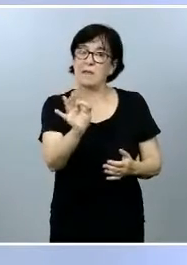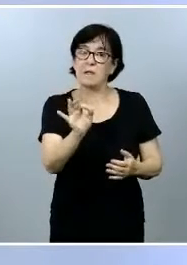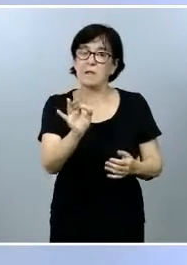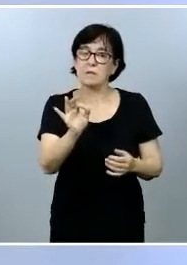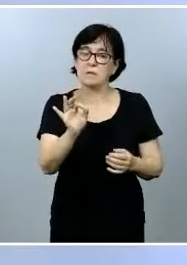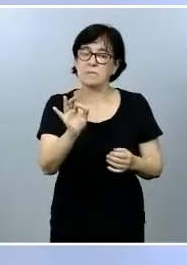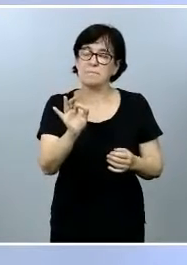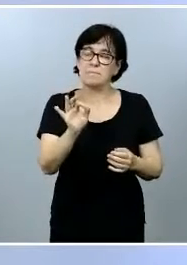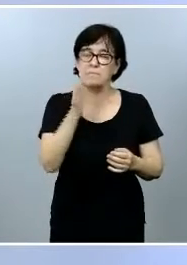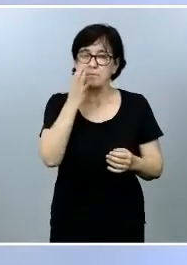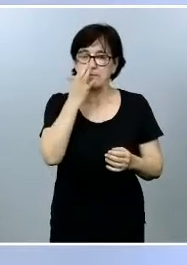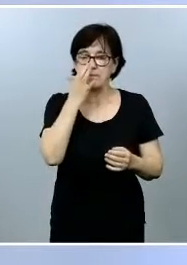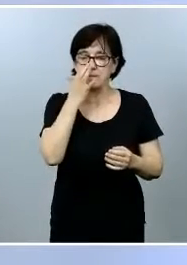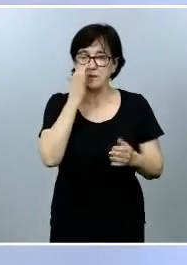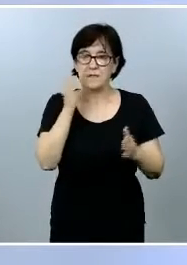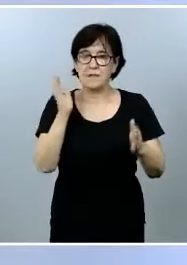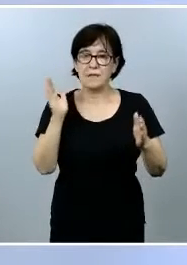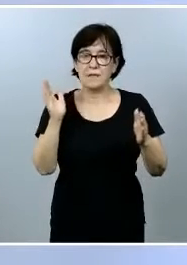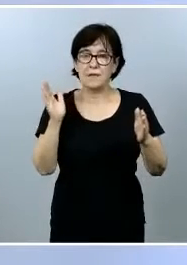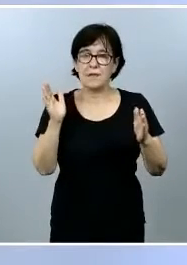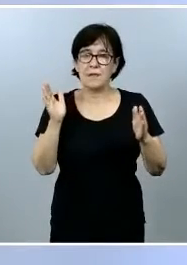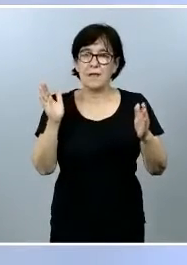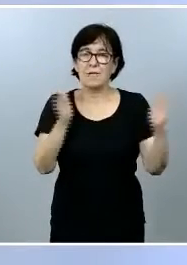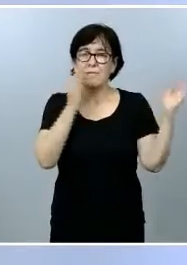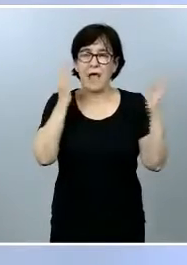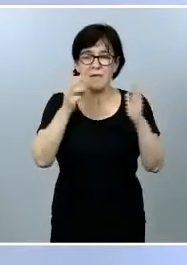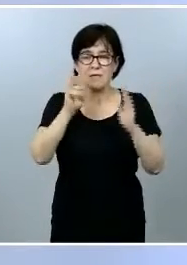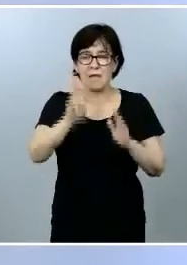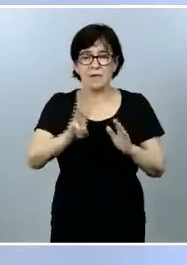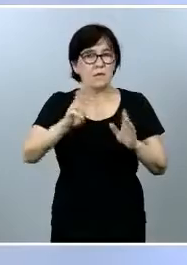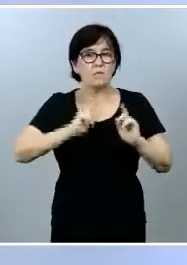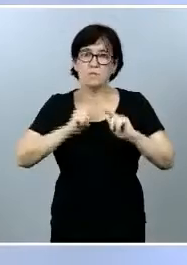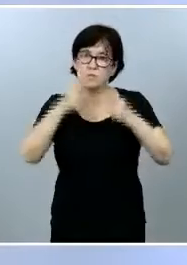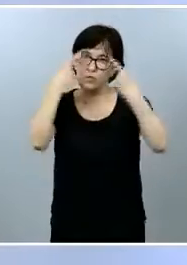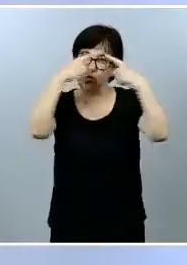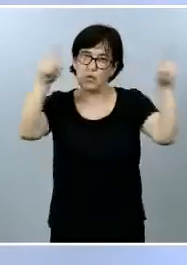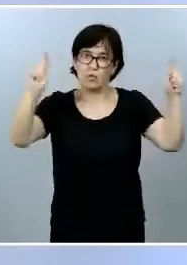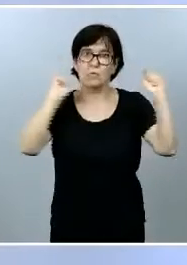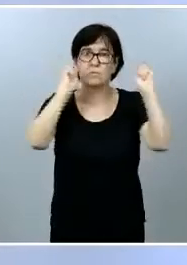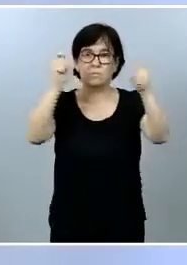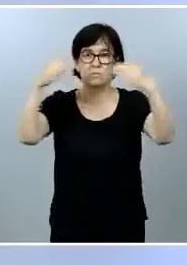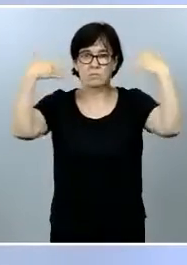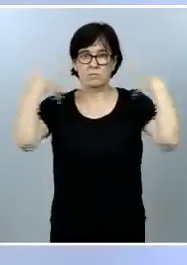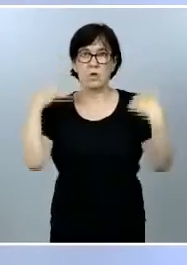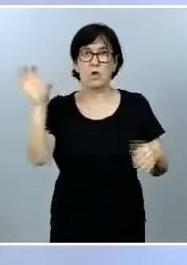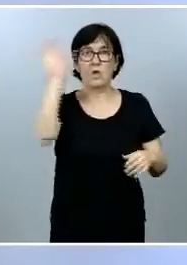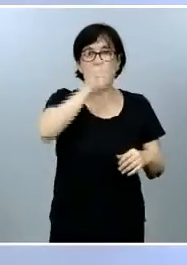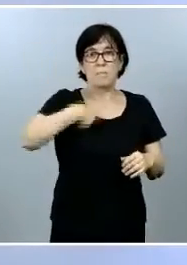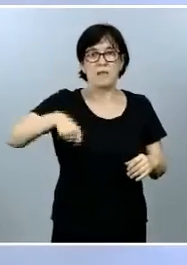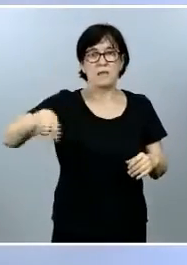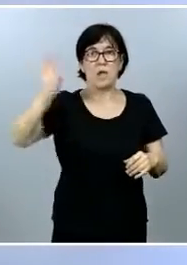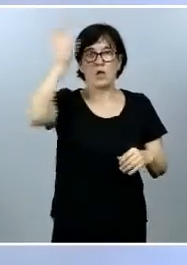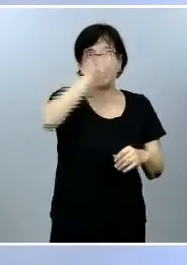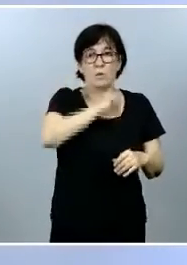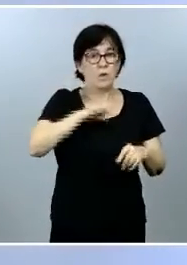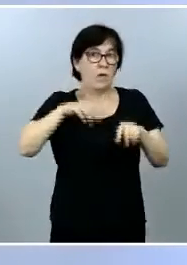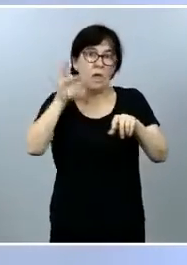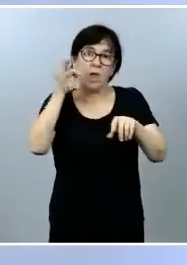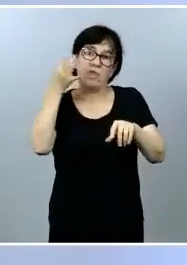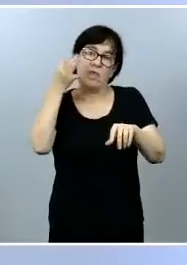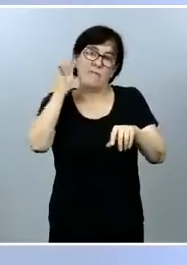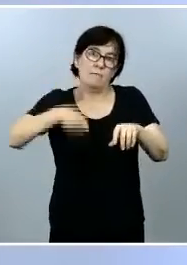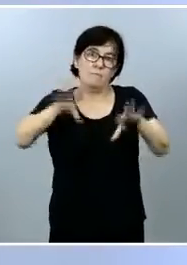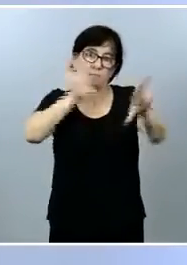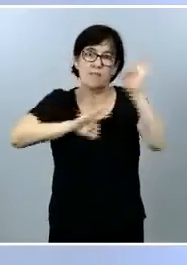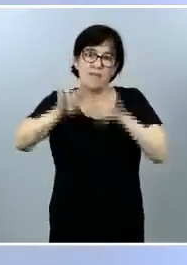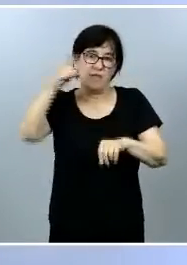fase 3 en adelante damos plena gobernanza a los presidentes de las comunidades autónomas que serán los que tendrán que tomar sus decisiones pueden efectivamente